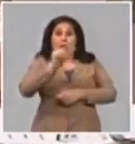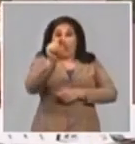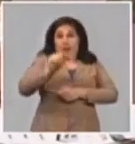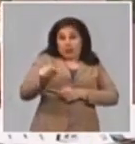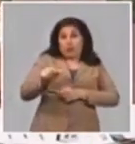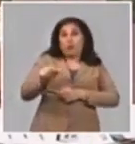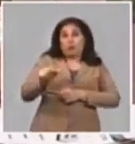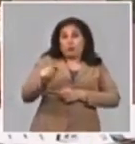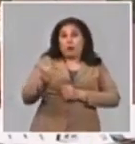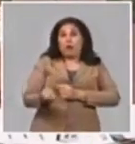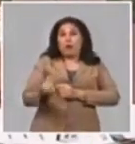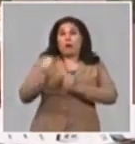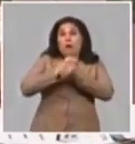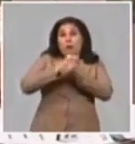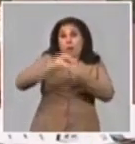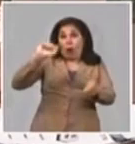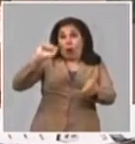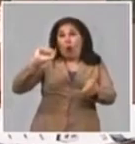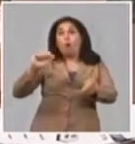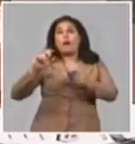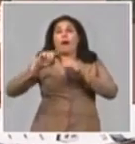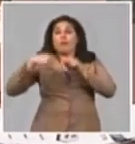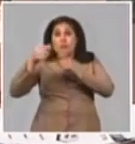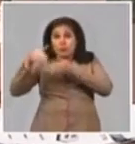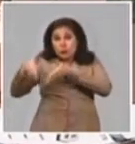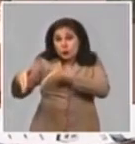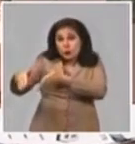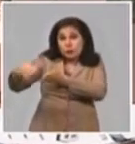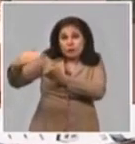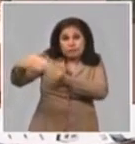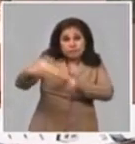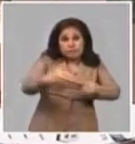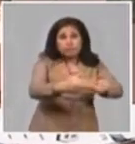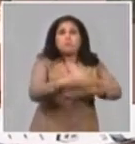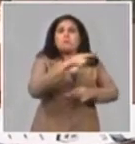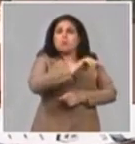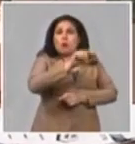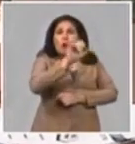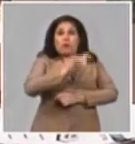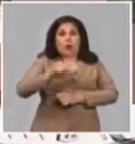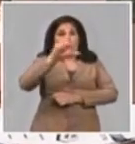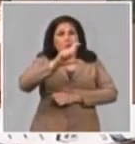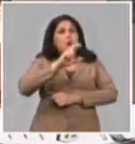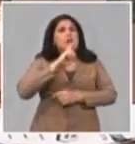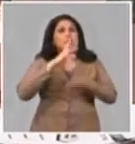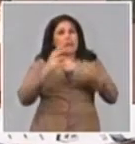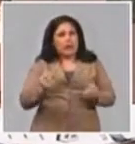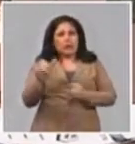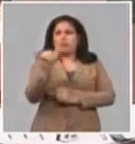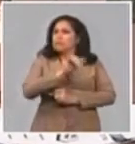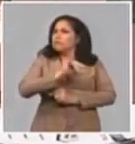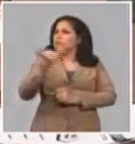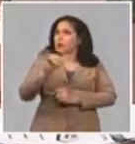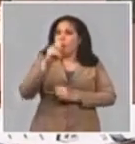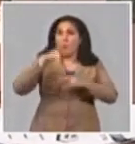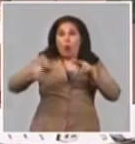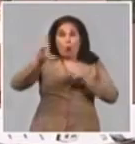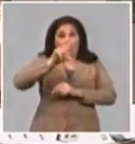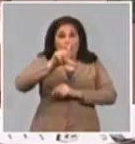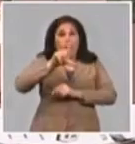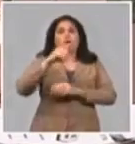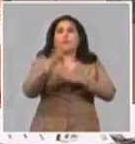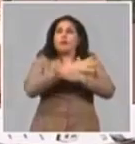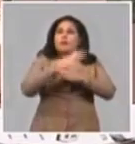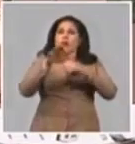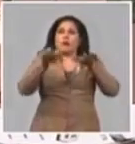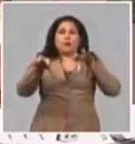agua de un punto hacia otro y seguir suministrando agua. Cabayguán también con el tema de la sequía. En Holguín tenemos varios